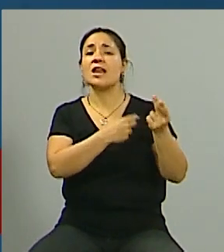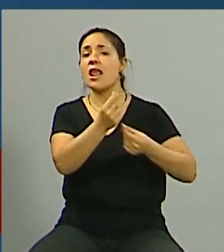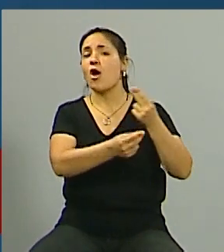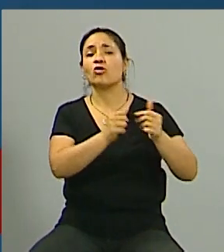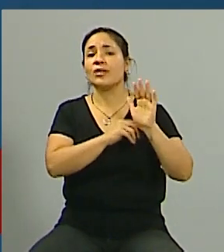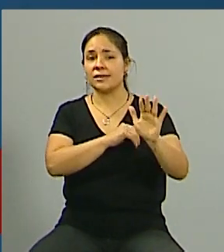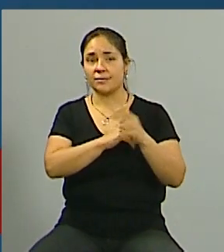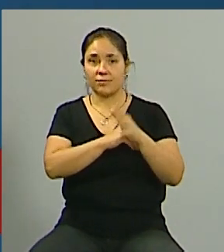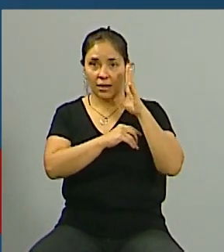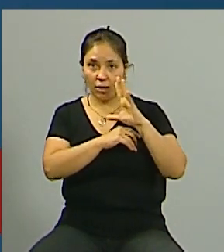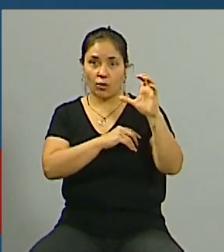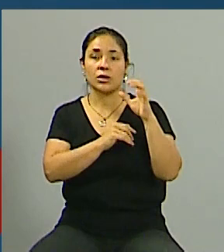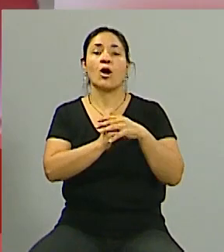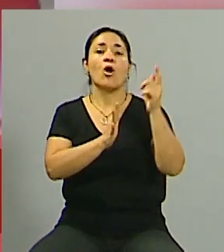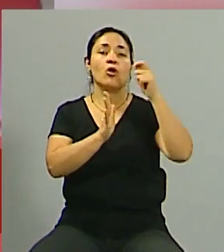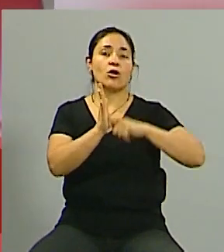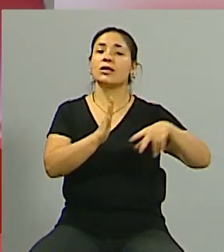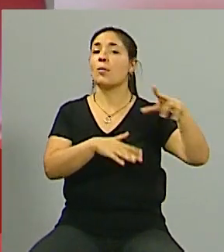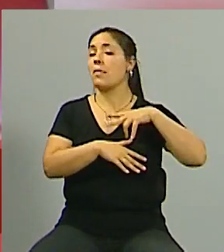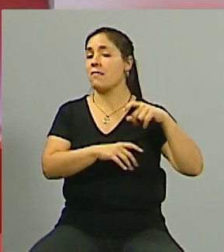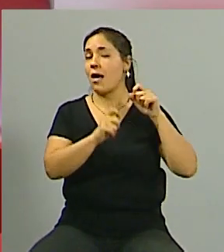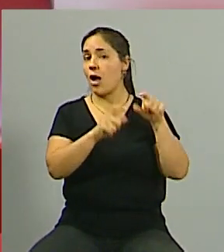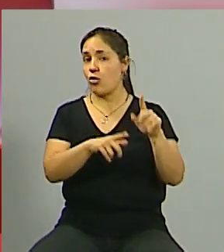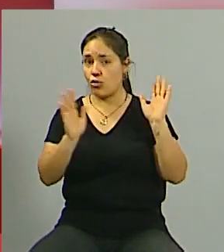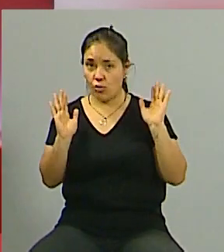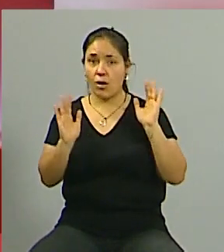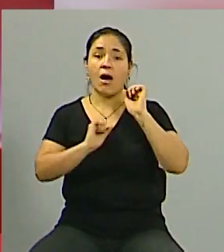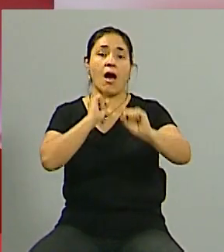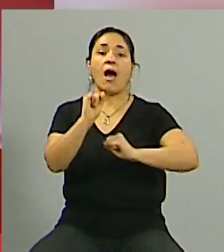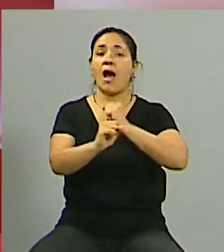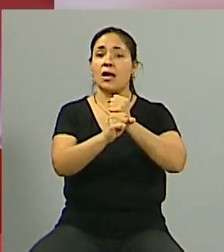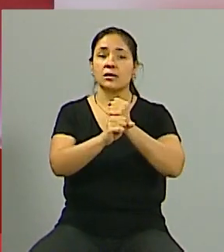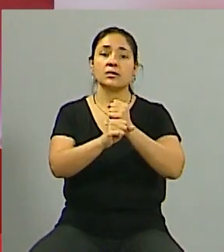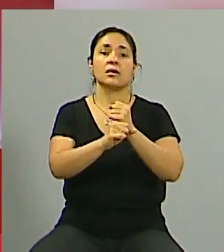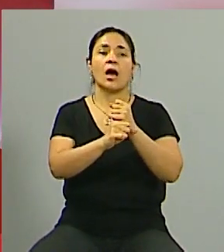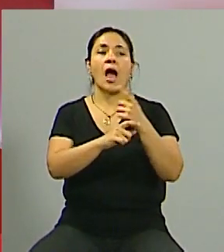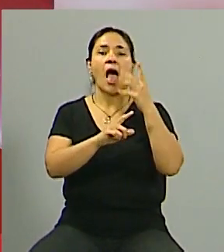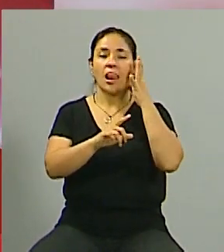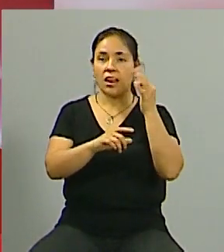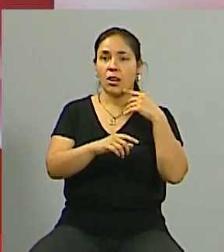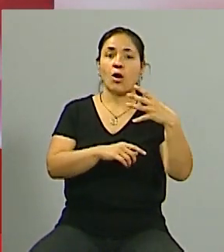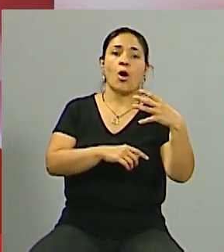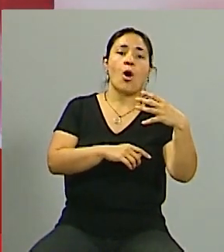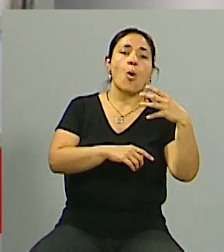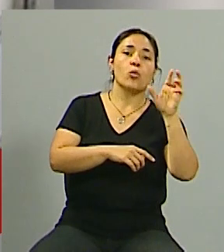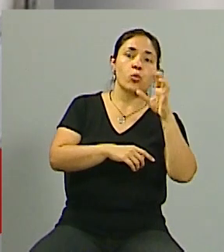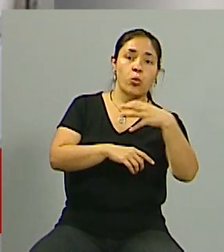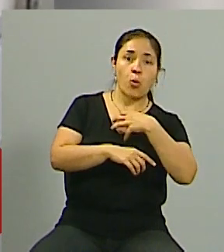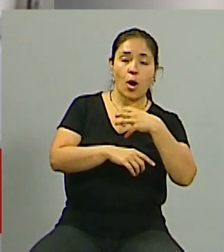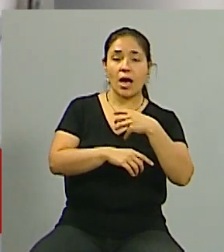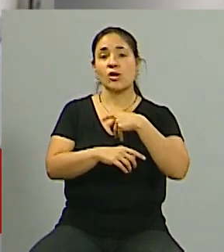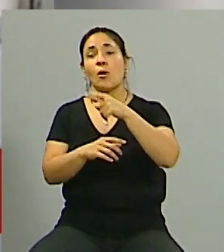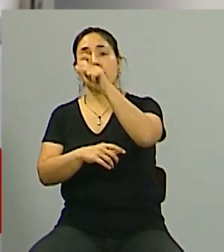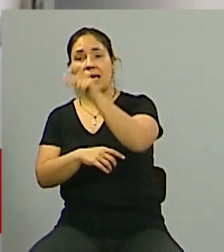recordemos que si tiene un contrato en privado entonces hasta que no haya alguna discordia entre propietario y inquilino nadie se va a